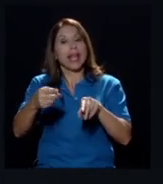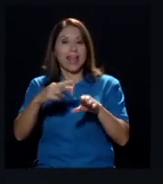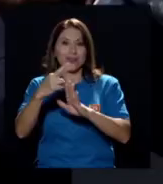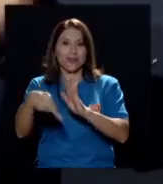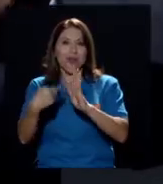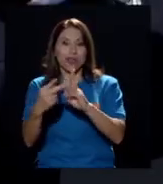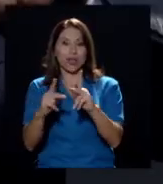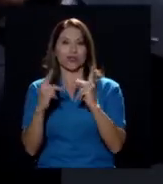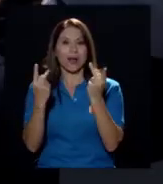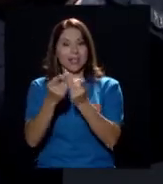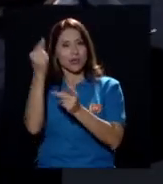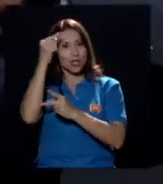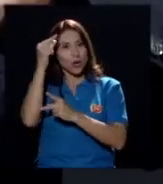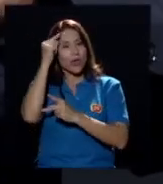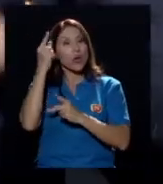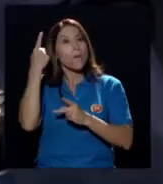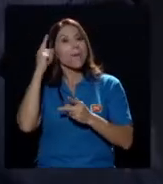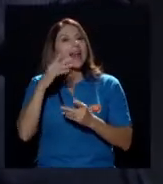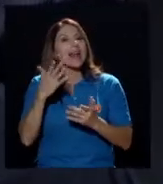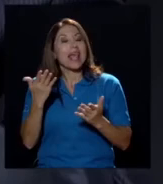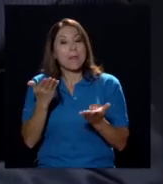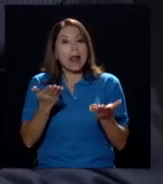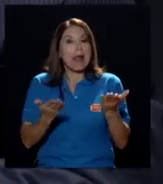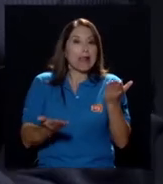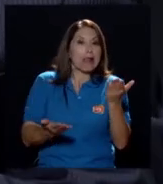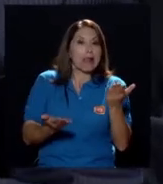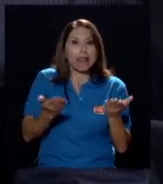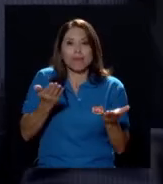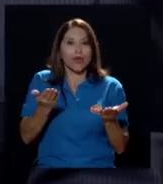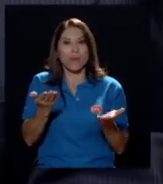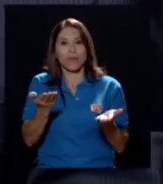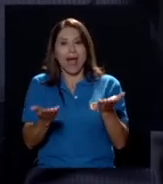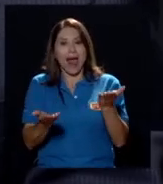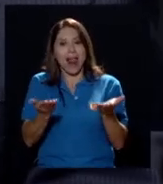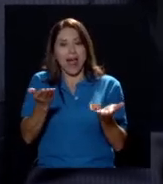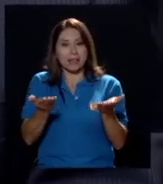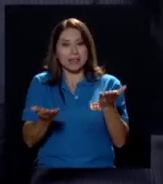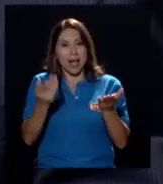una balanza política dentro del Parlamento.